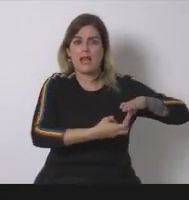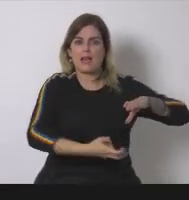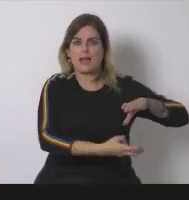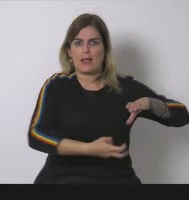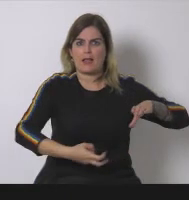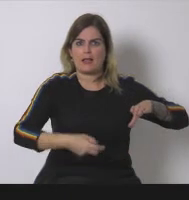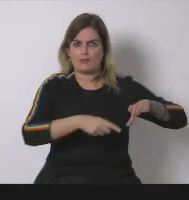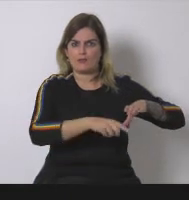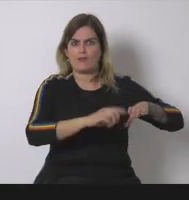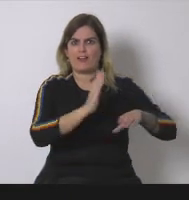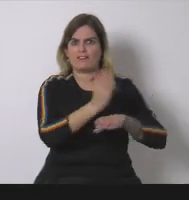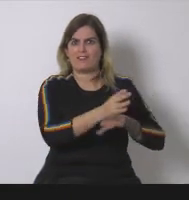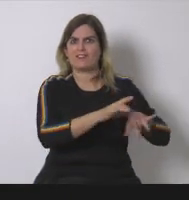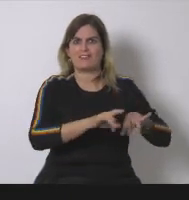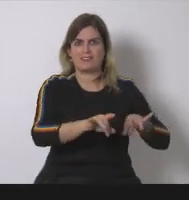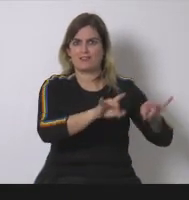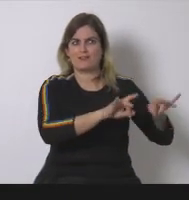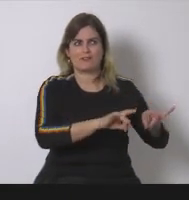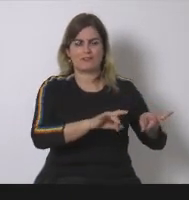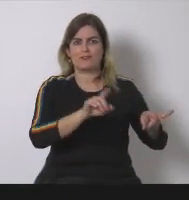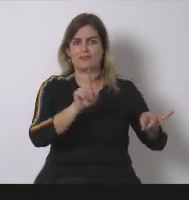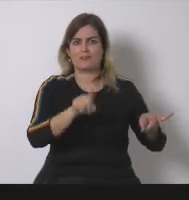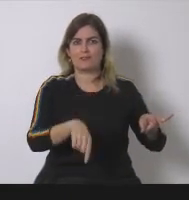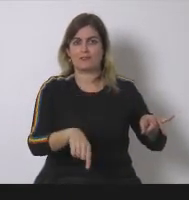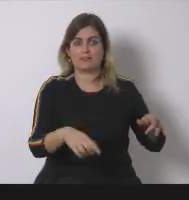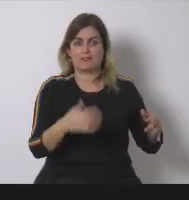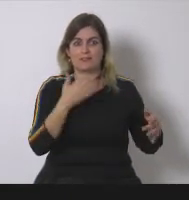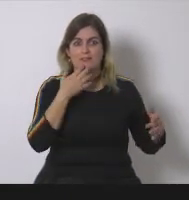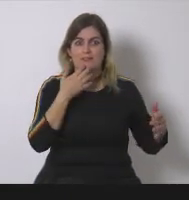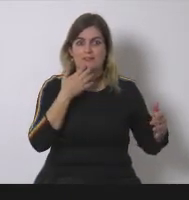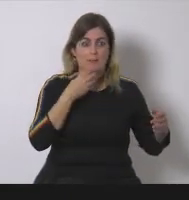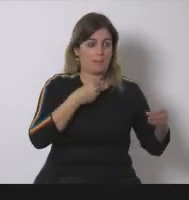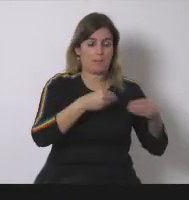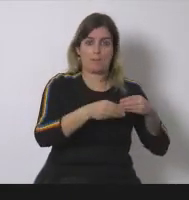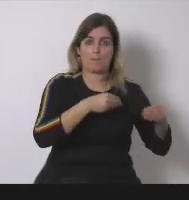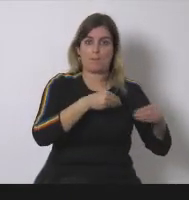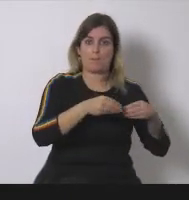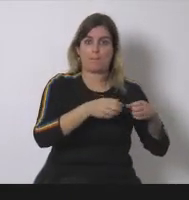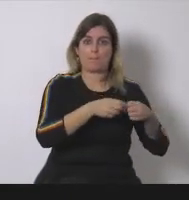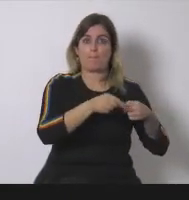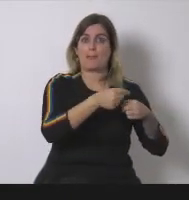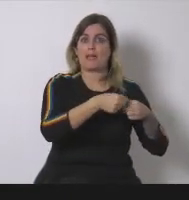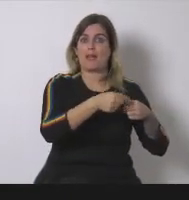la producción de un megavat comporta impactos sociales y ambientales